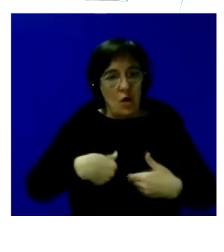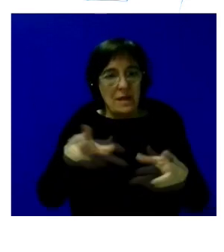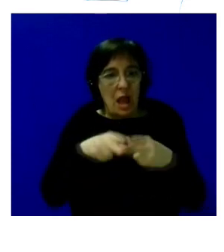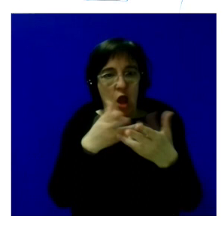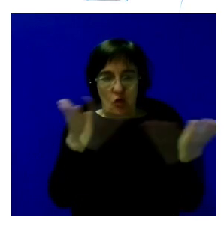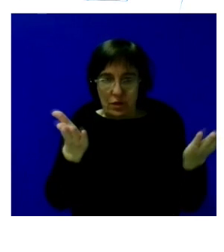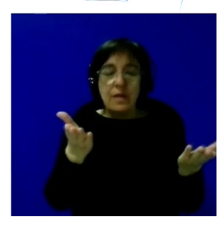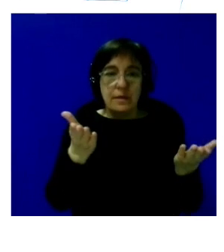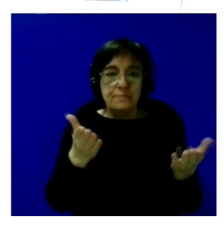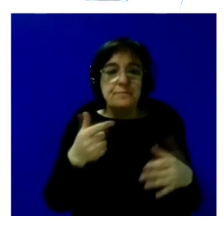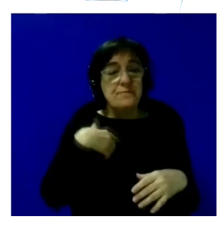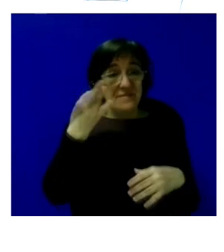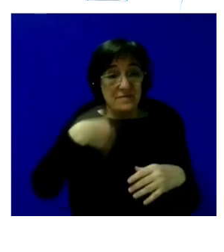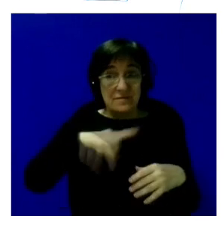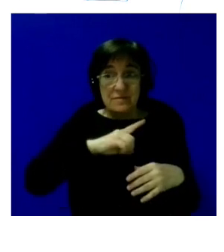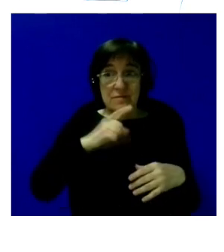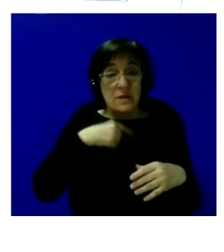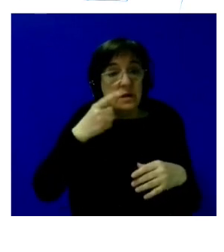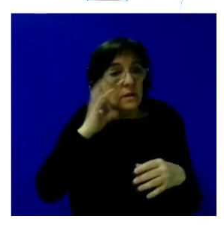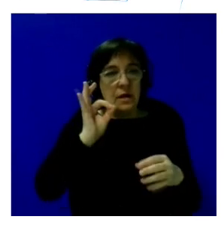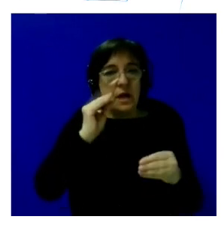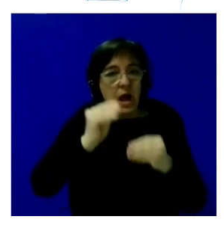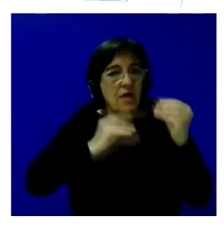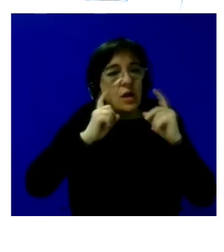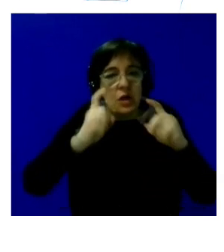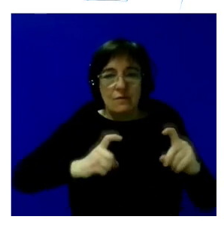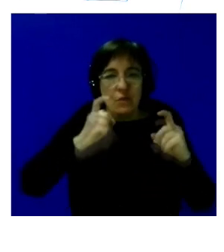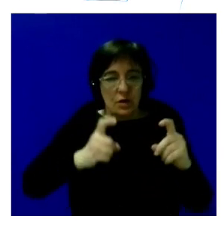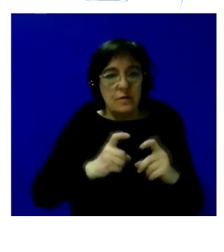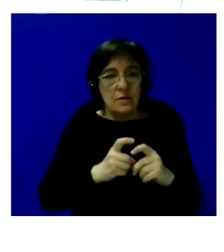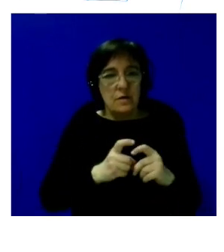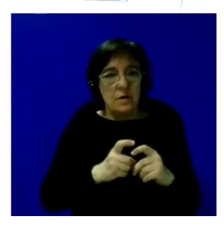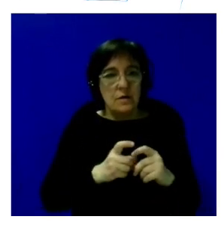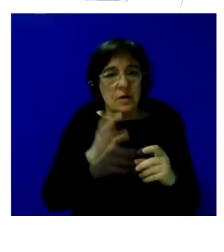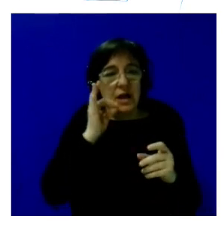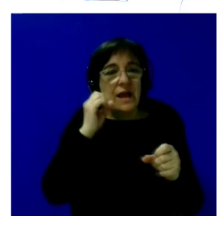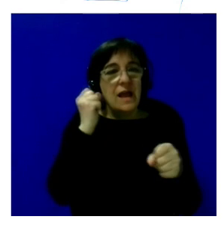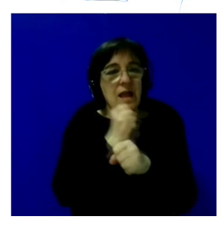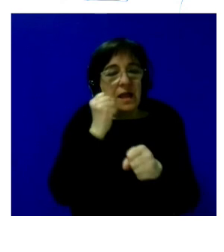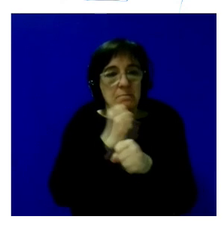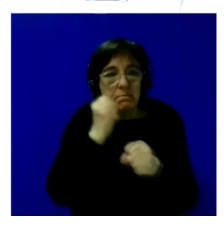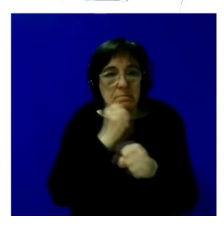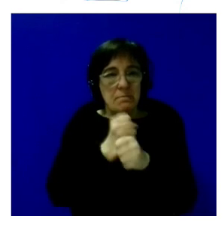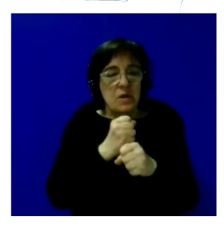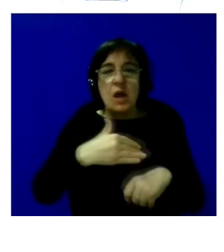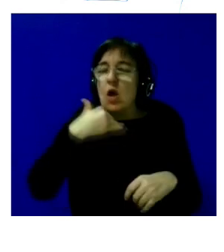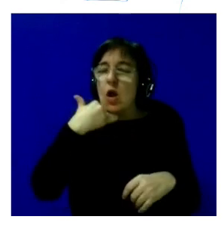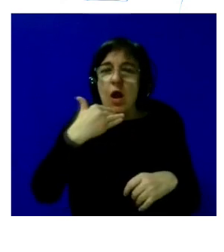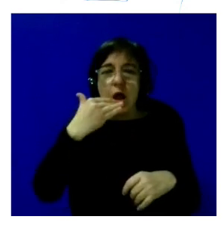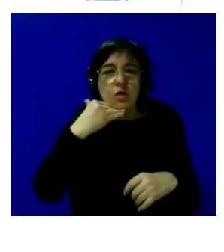entonces desde ahí es pertinente hacer este esfuerzo y el vector del empleo es algo que